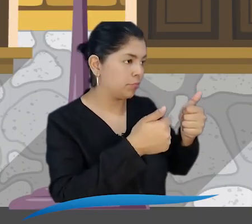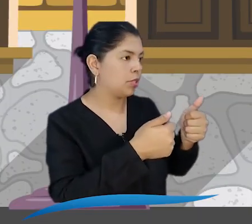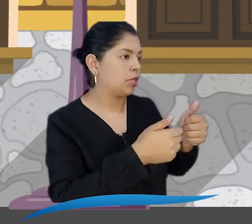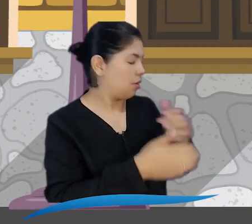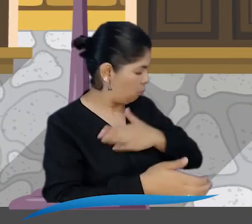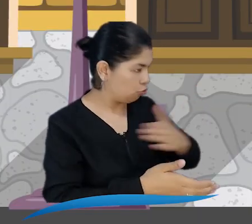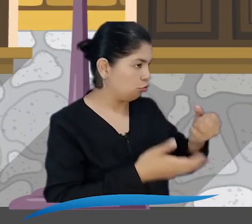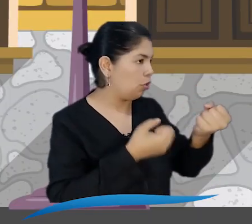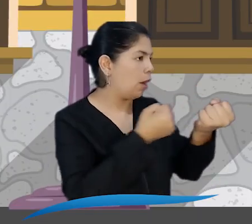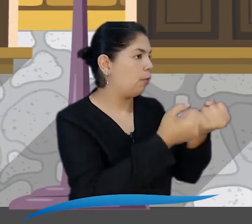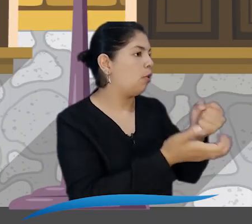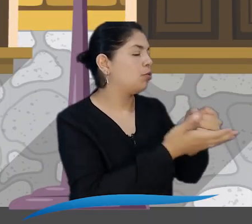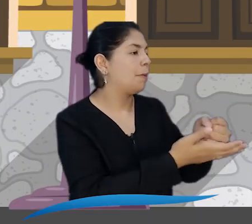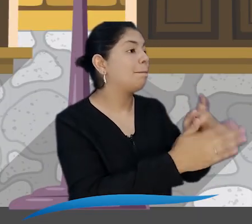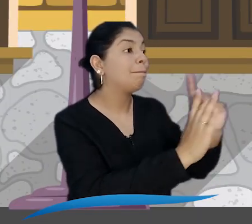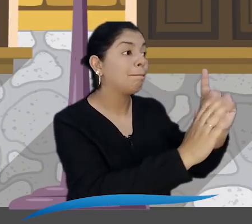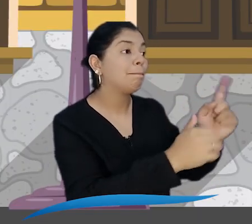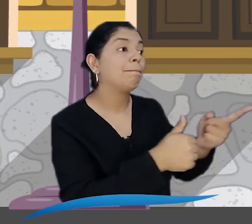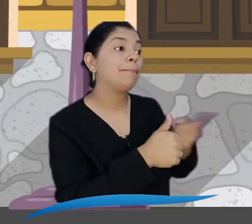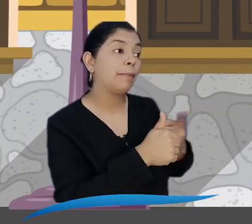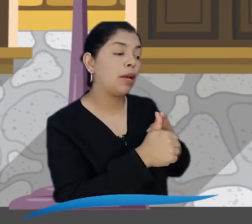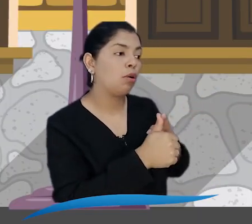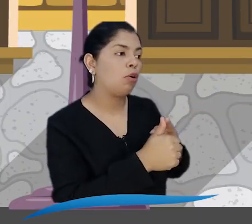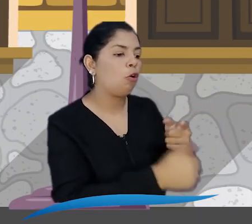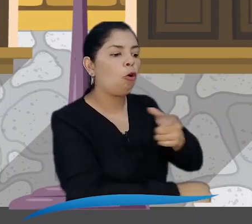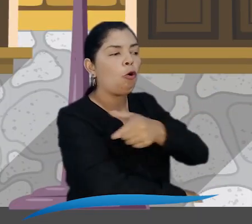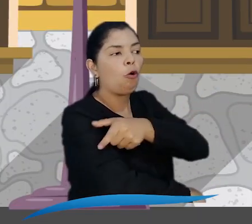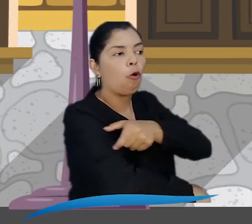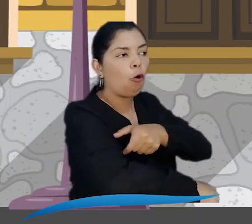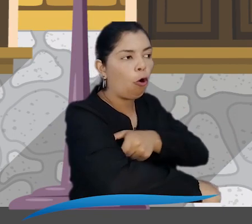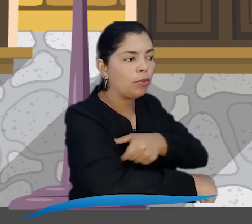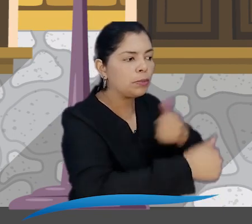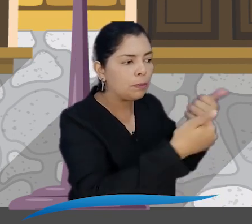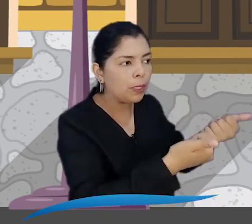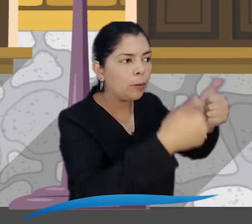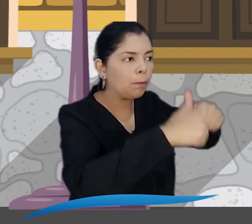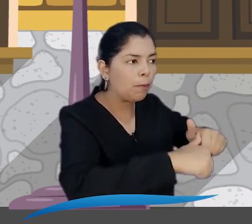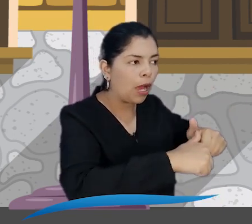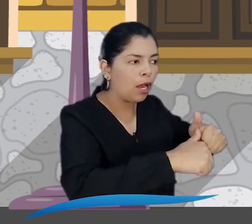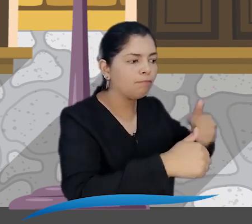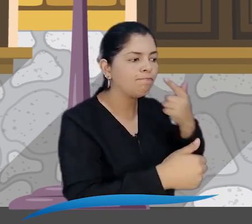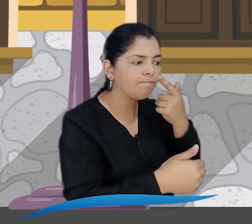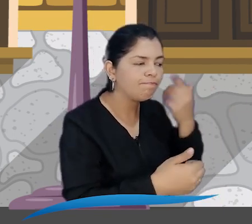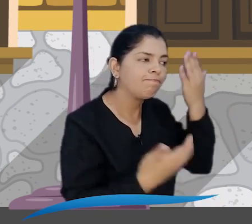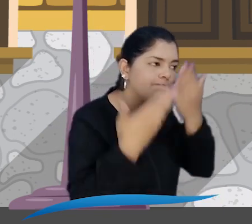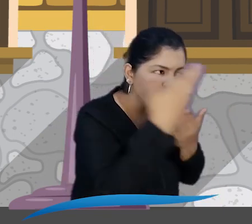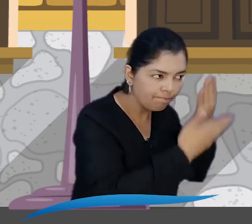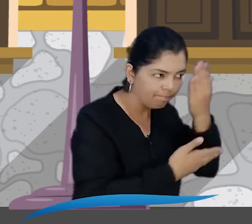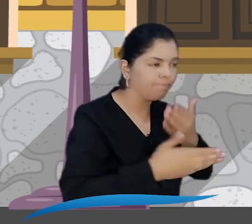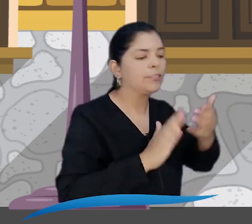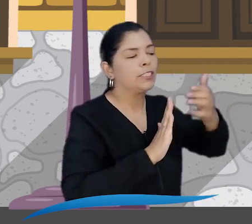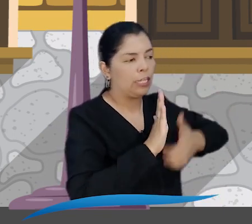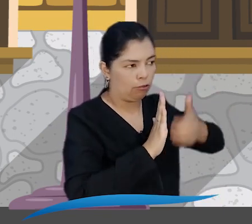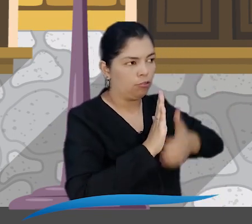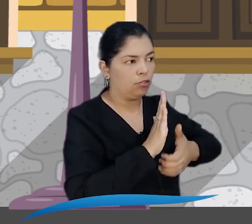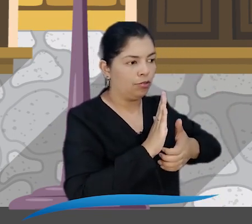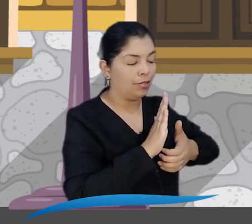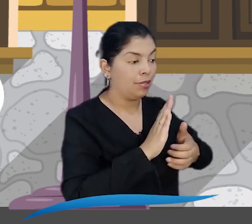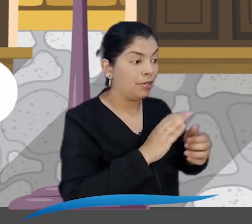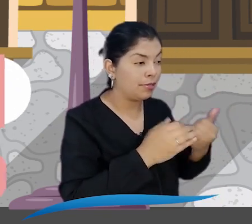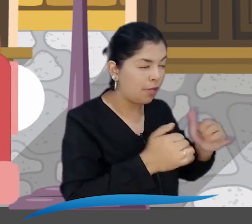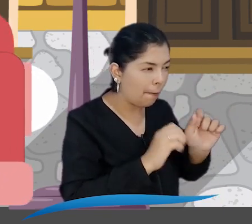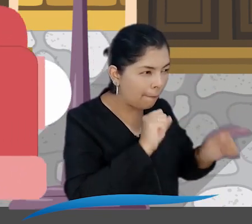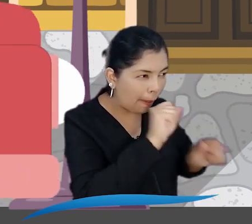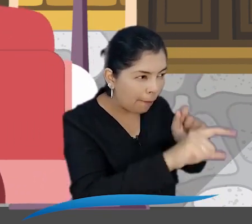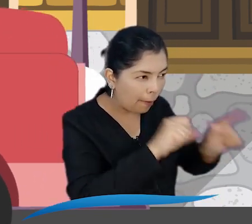entendemos y claro que los vamos a ayudar, pero para poder hacerlo debemos primero diagnosticar en qué situación se encuentran en relación con la conformación